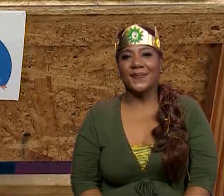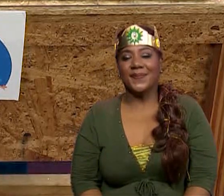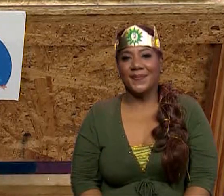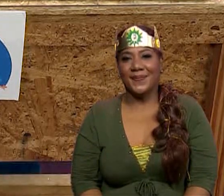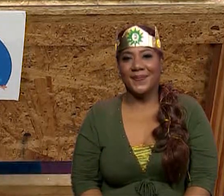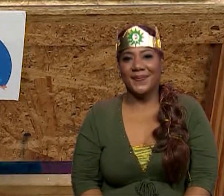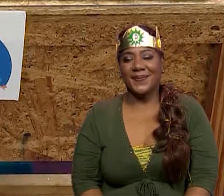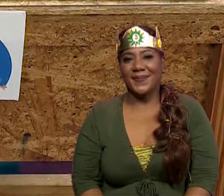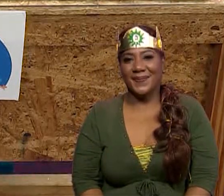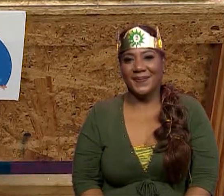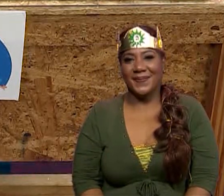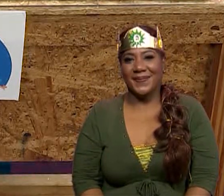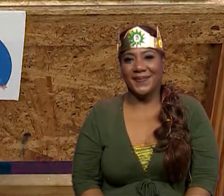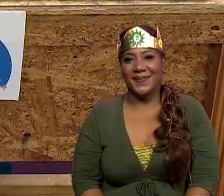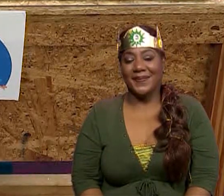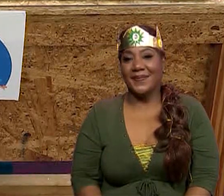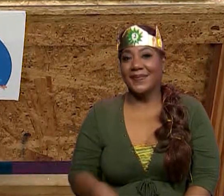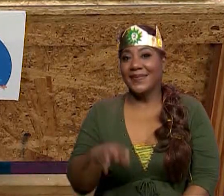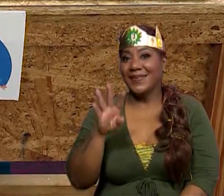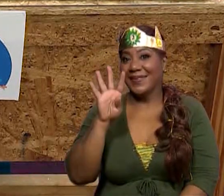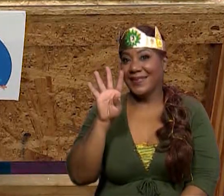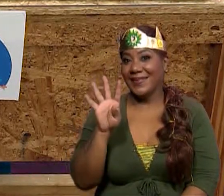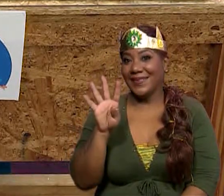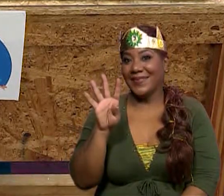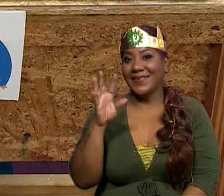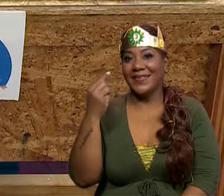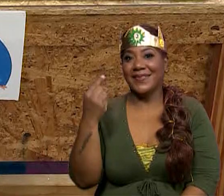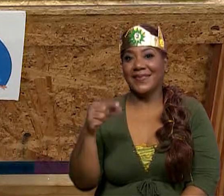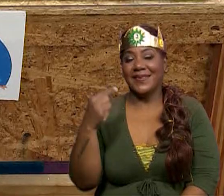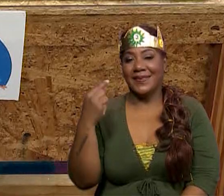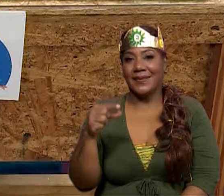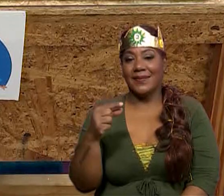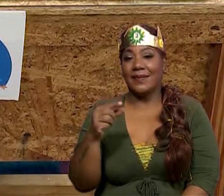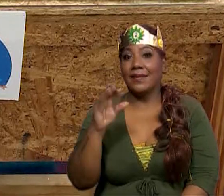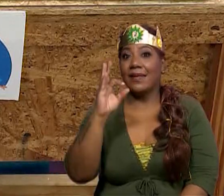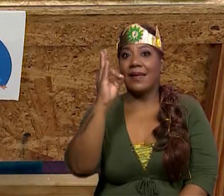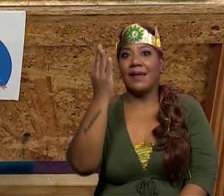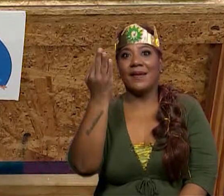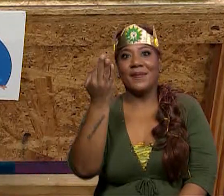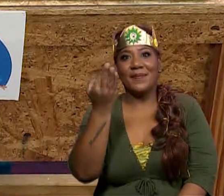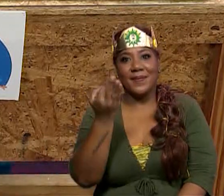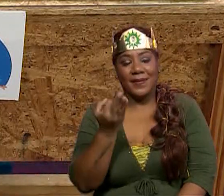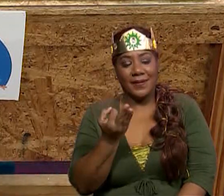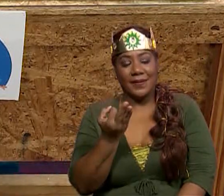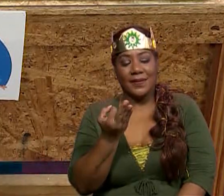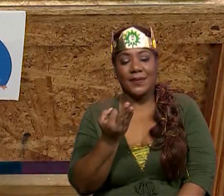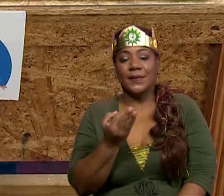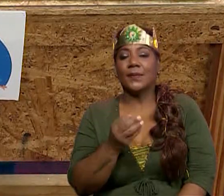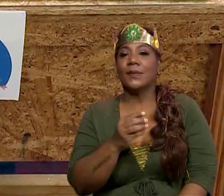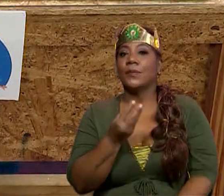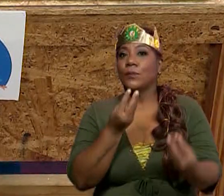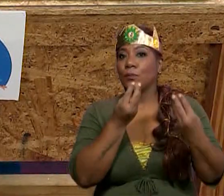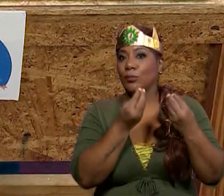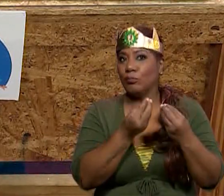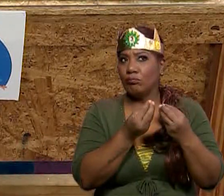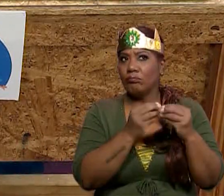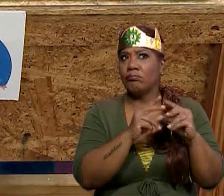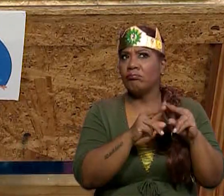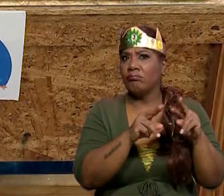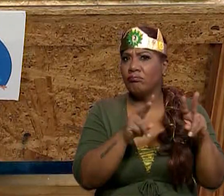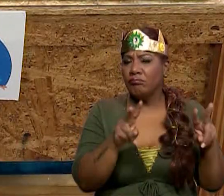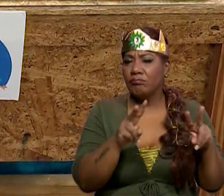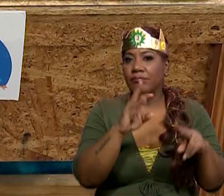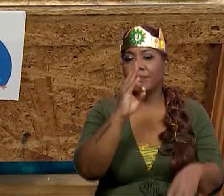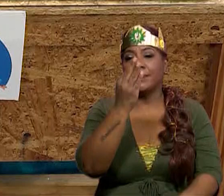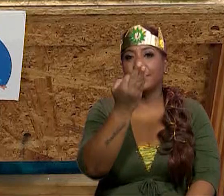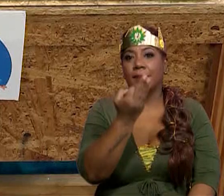Bien, chicos. Cuarto grado. Estamos hablando de las fracciones. Recuerden que hay diversos tipos de fracciones, ¿verdad? Está la